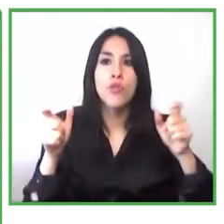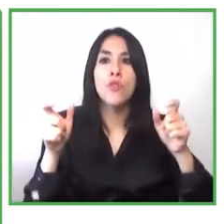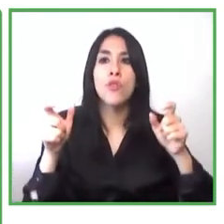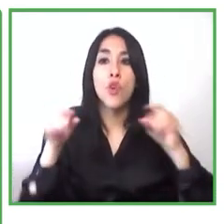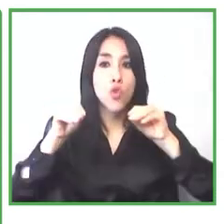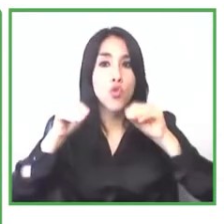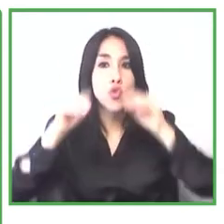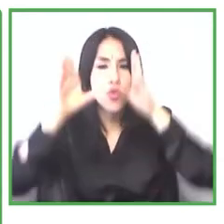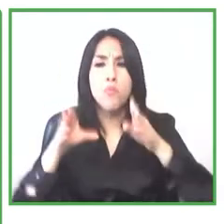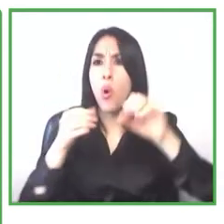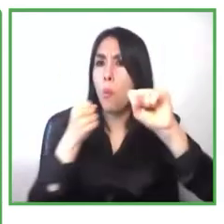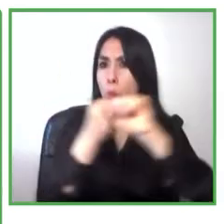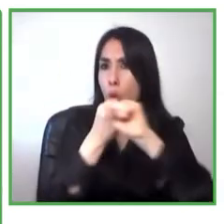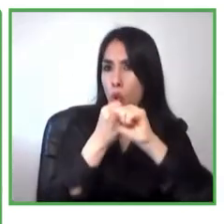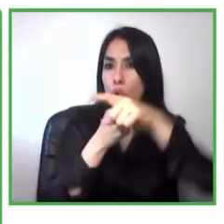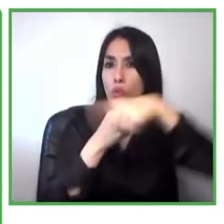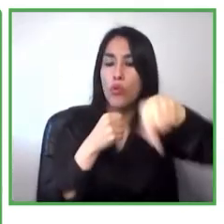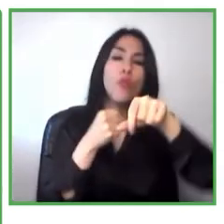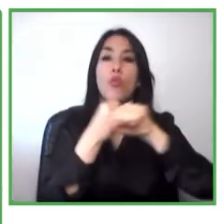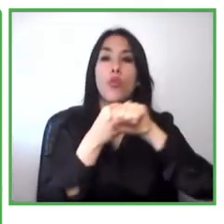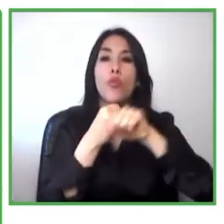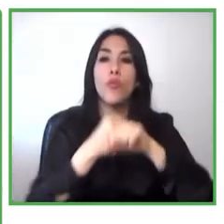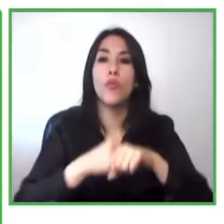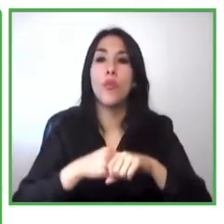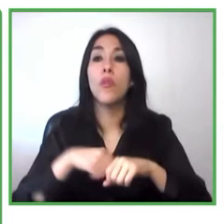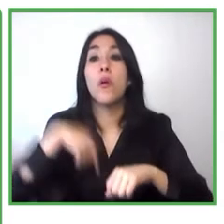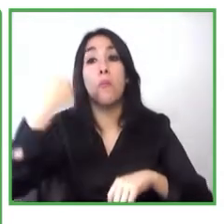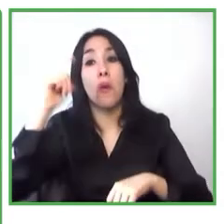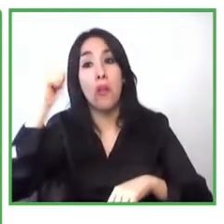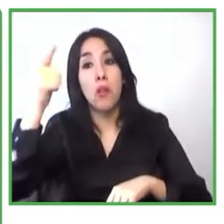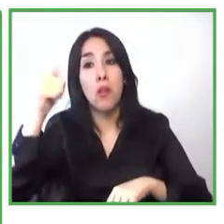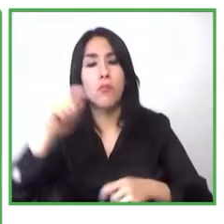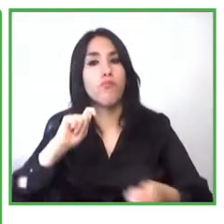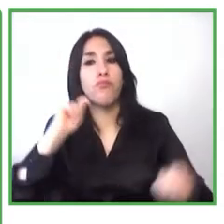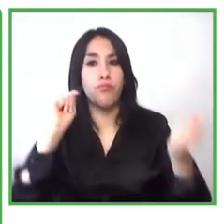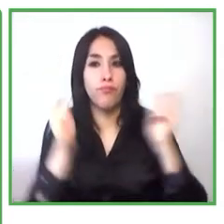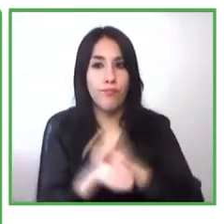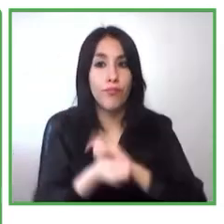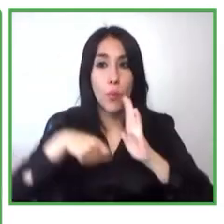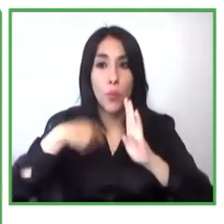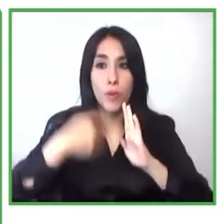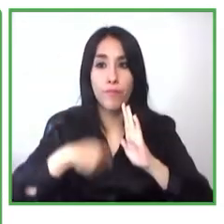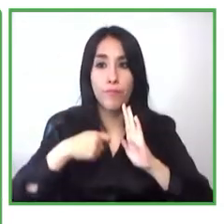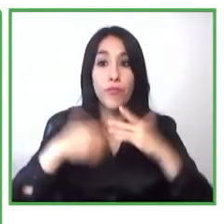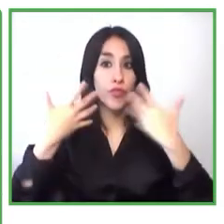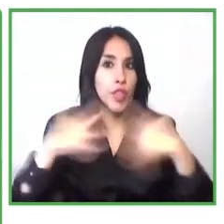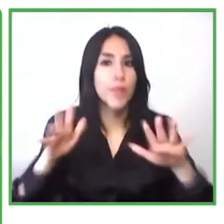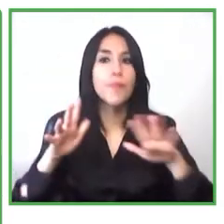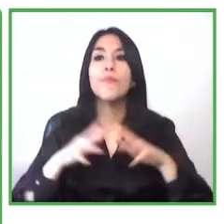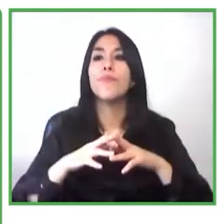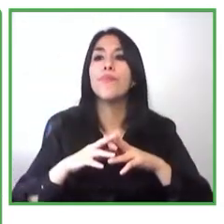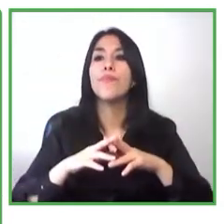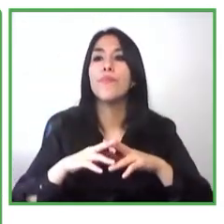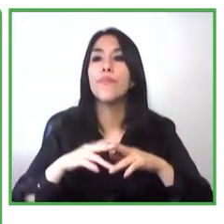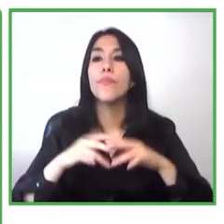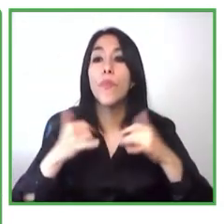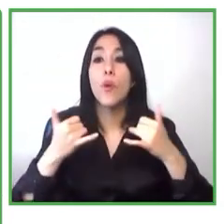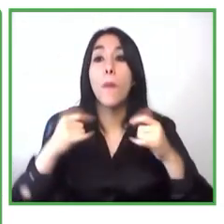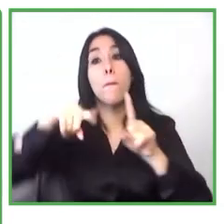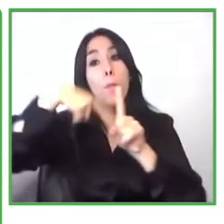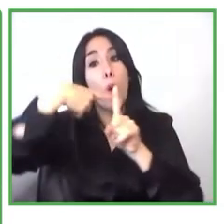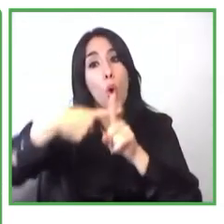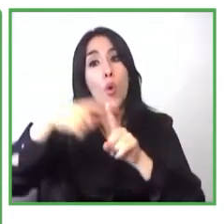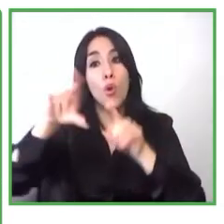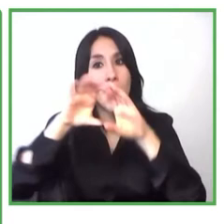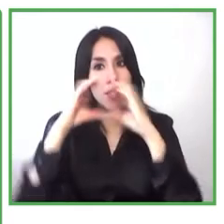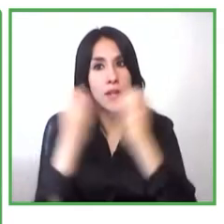completitud del programa después de terminar el programa los exalumnos se unen a esta comunidad para ser capacitadores o